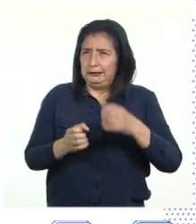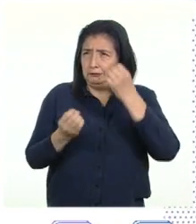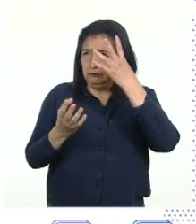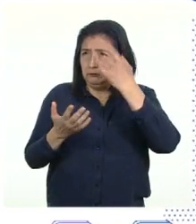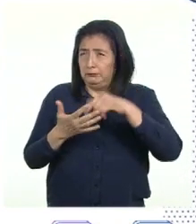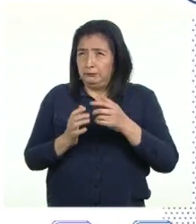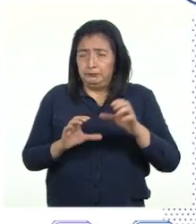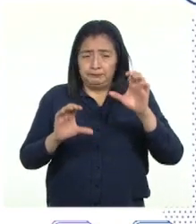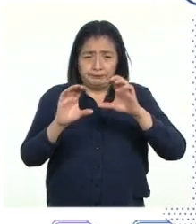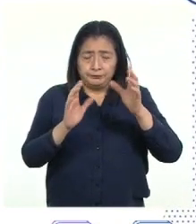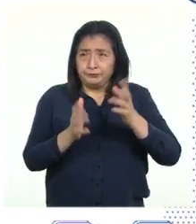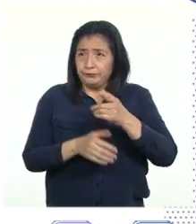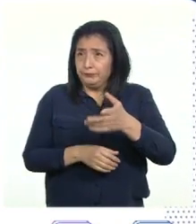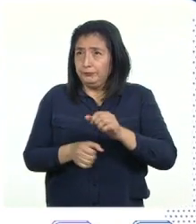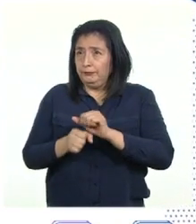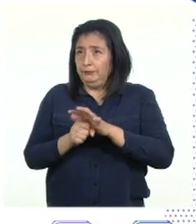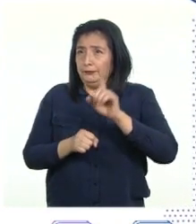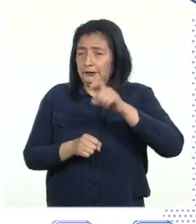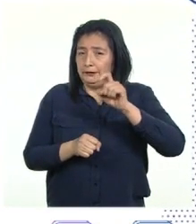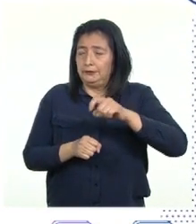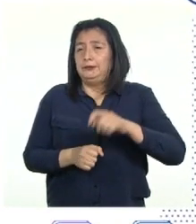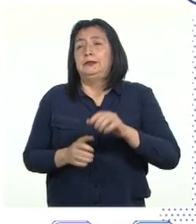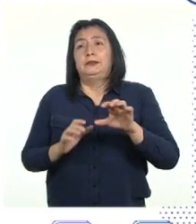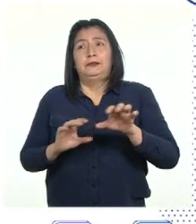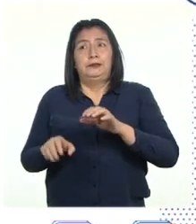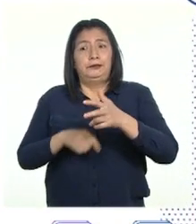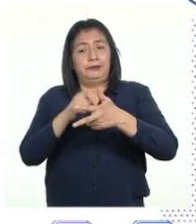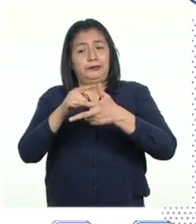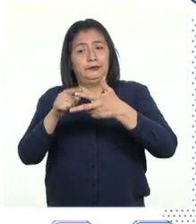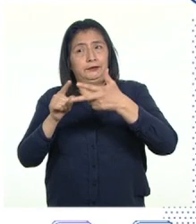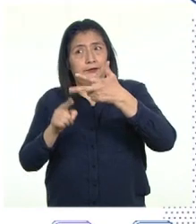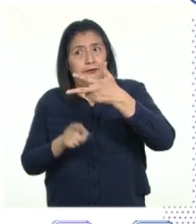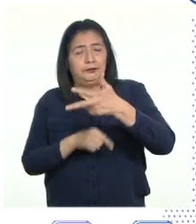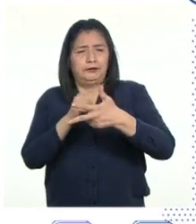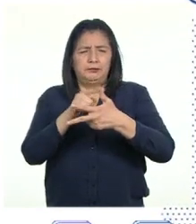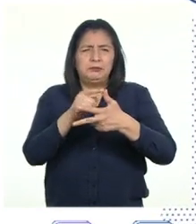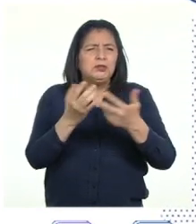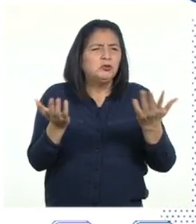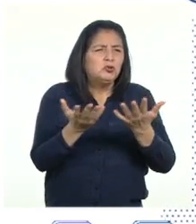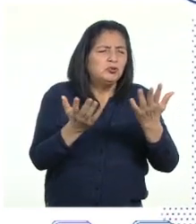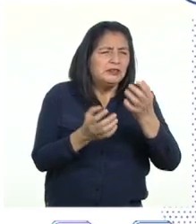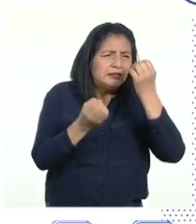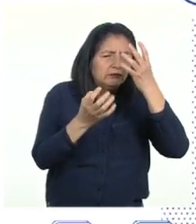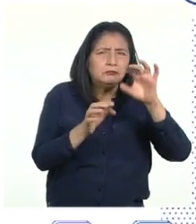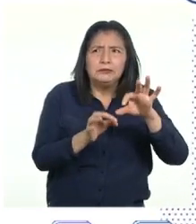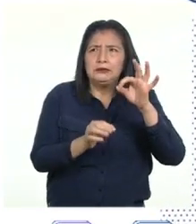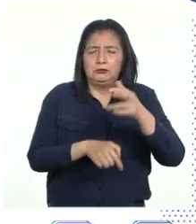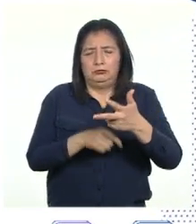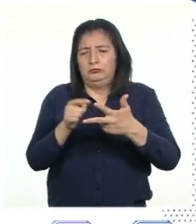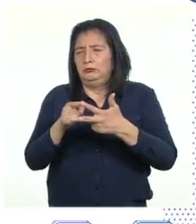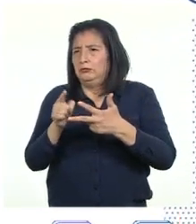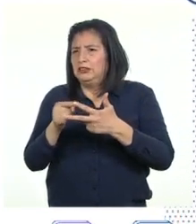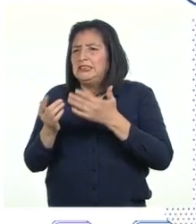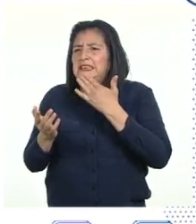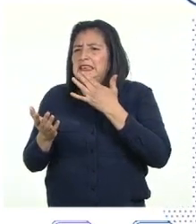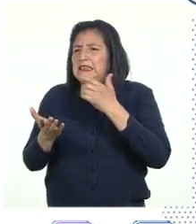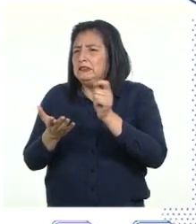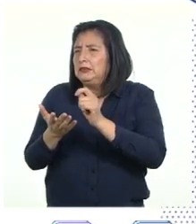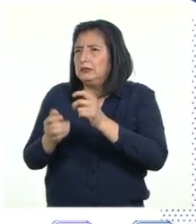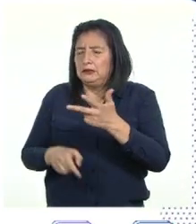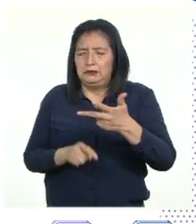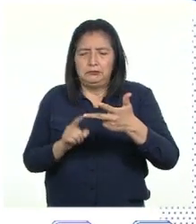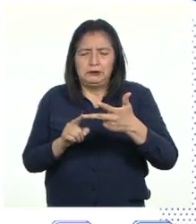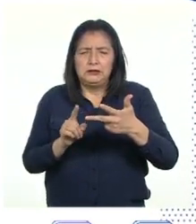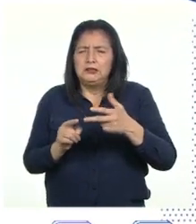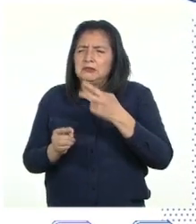científica sobre el COVID-19 Debemos seguir tres pasos Verificar la fuente Verificar al autor Y